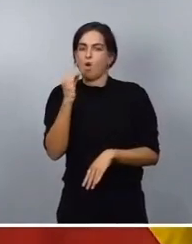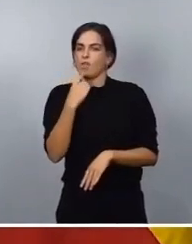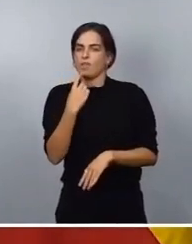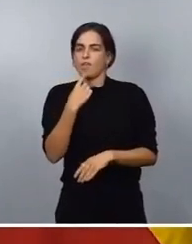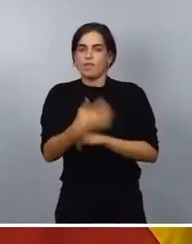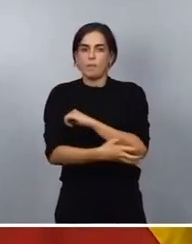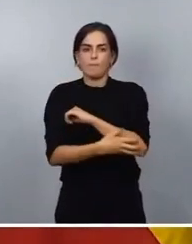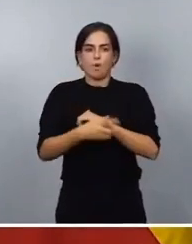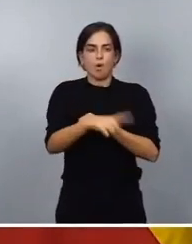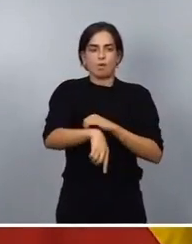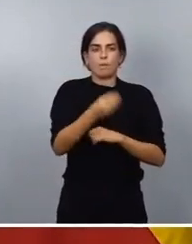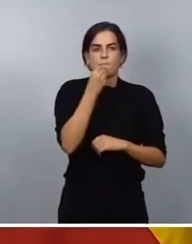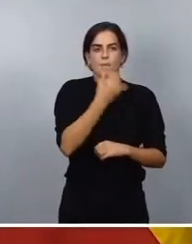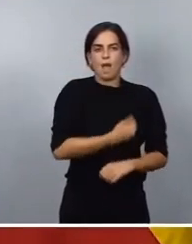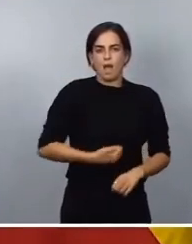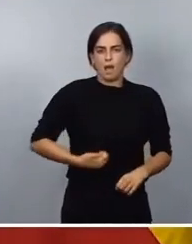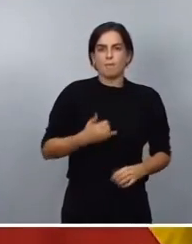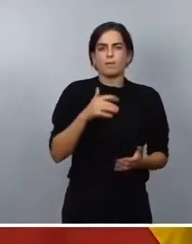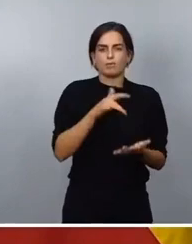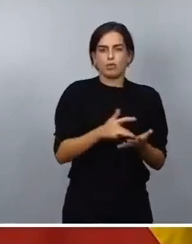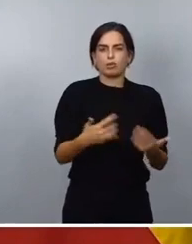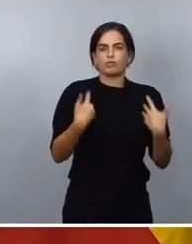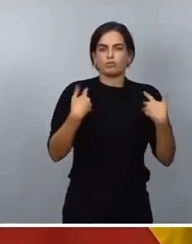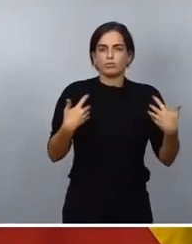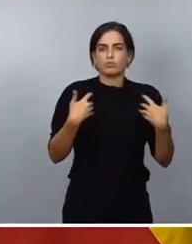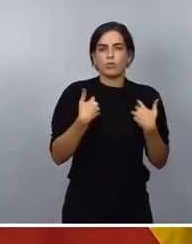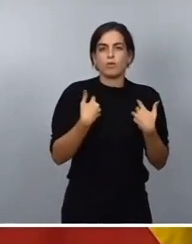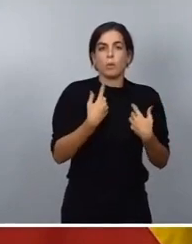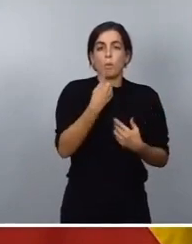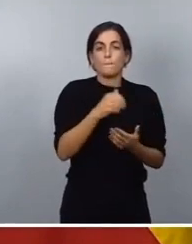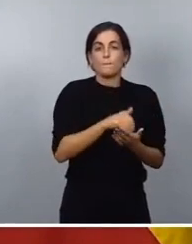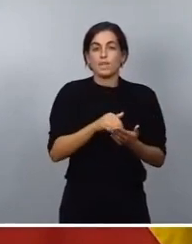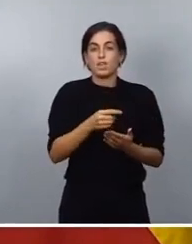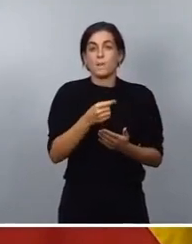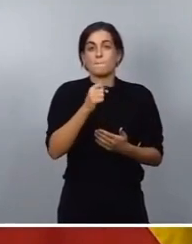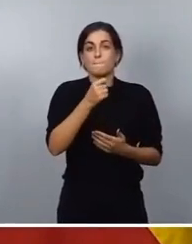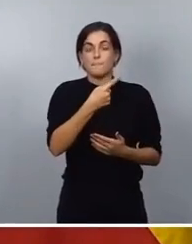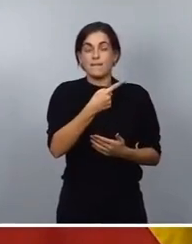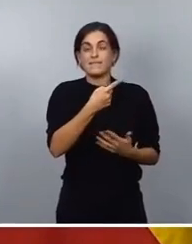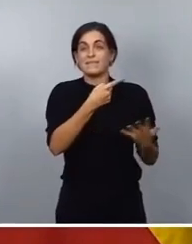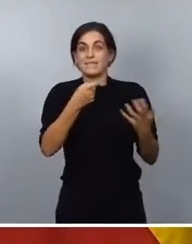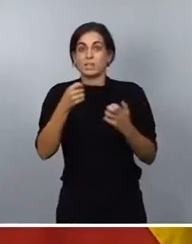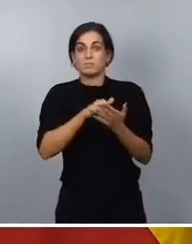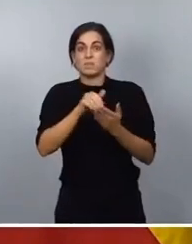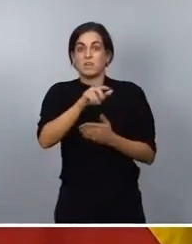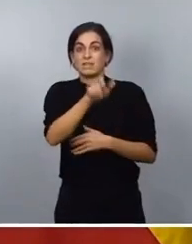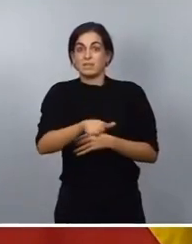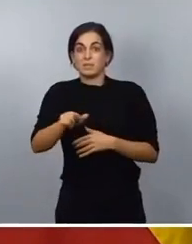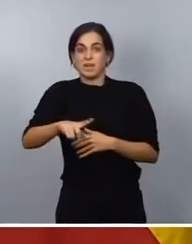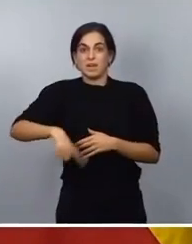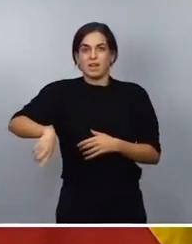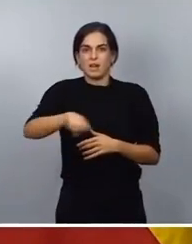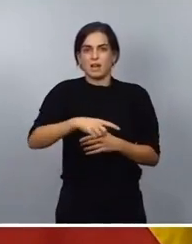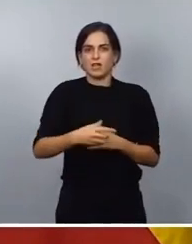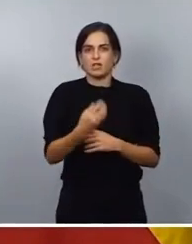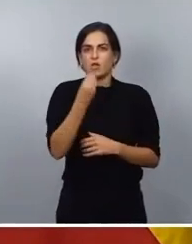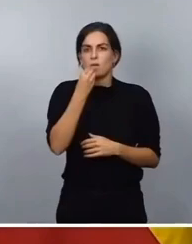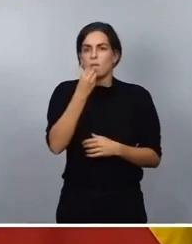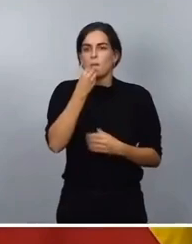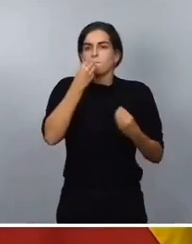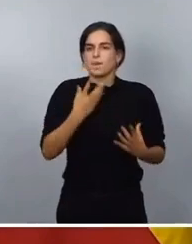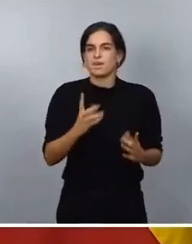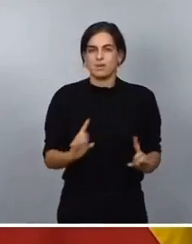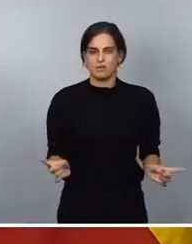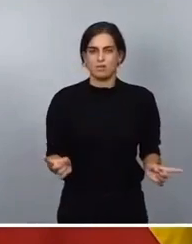.600 millones de personas están malnutridas. Yo creo que es algo que